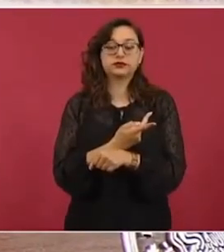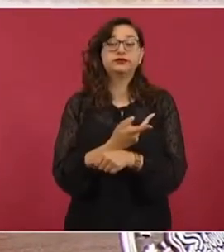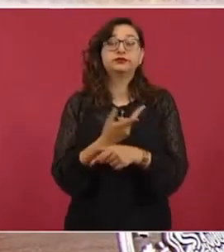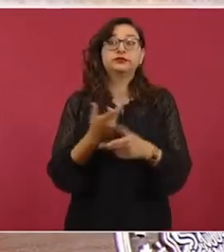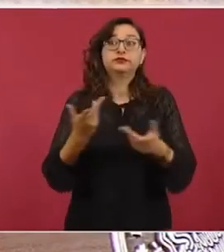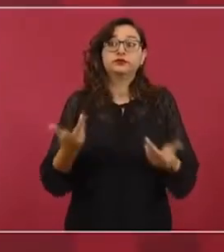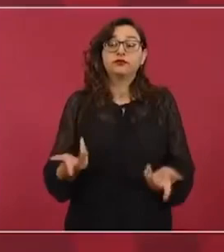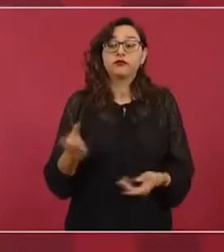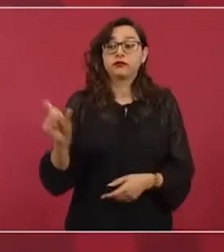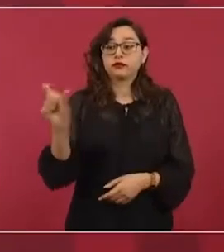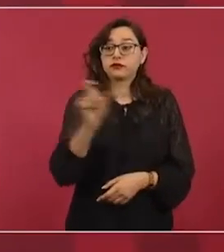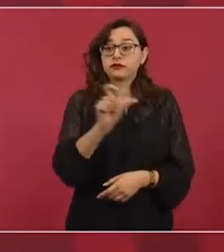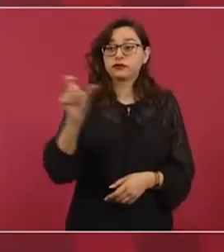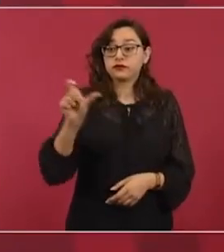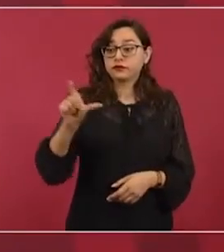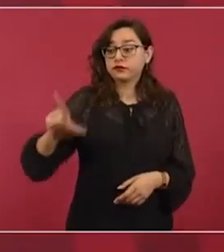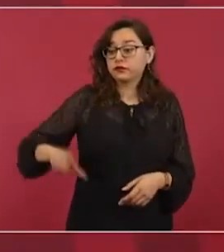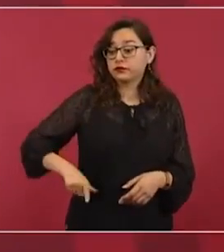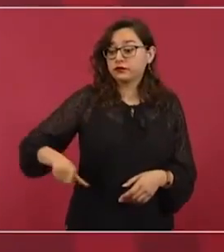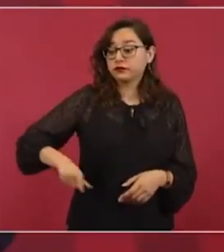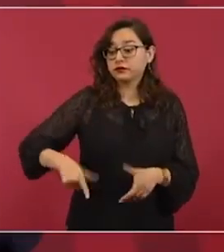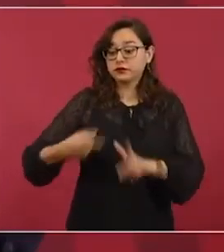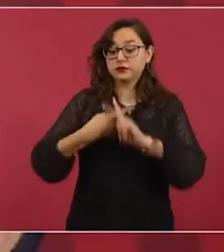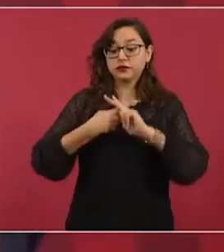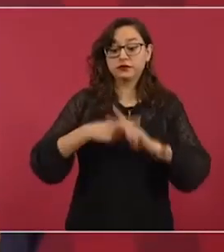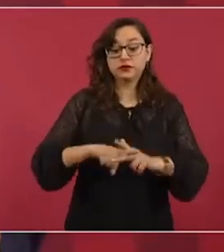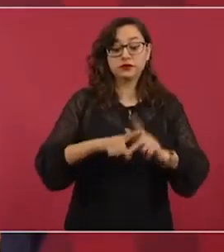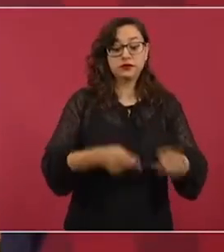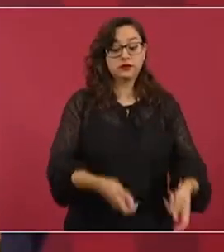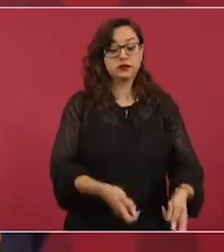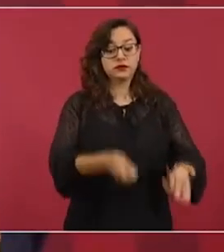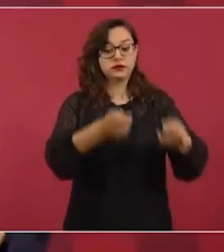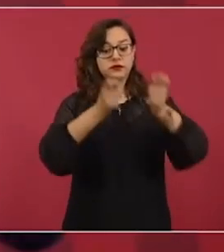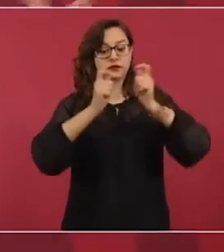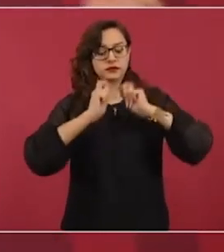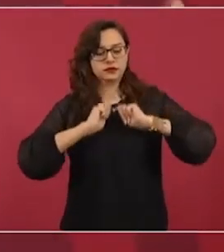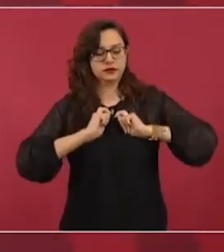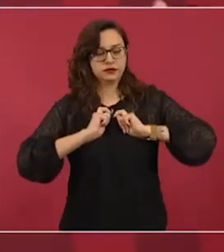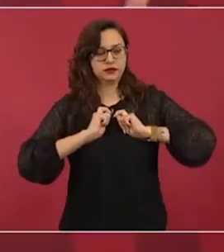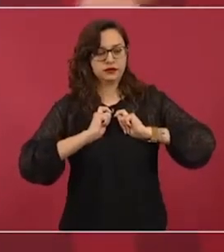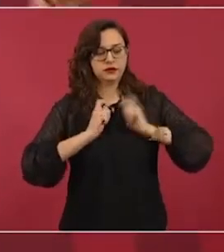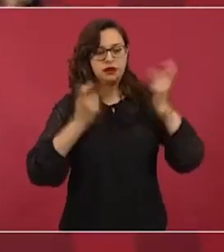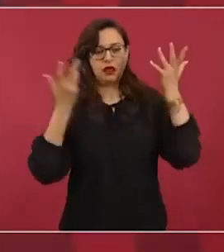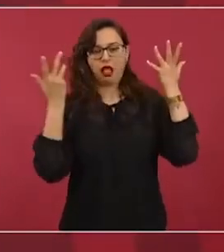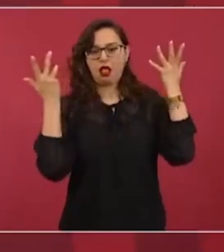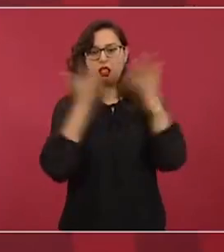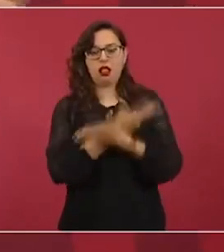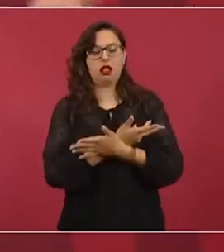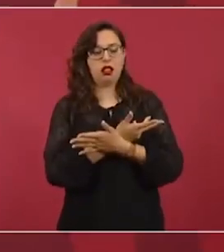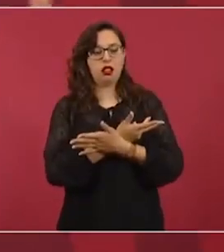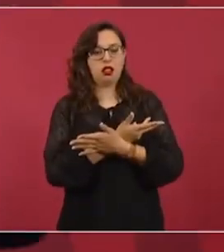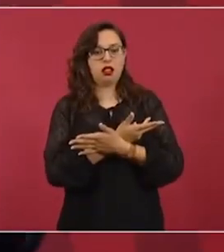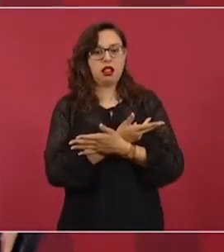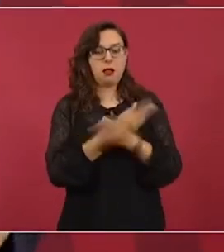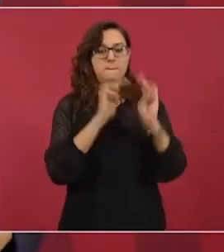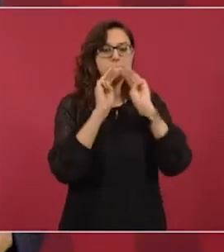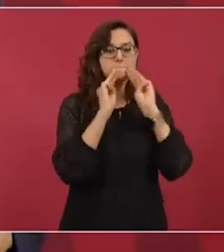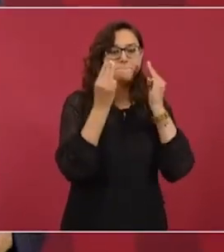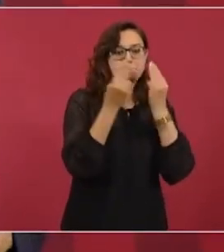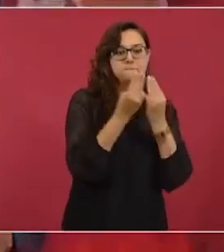un contubernio entre delincuencia y autoridades.